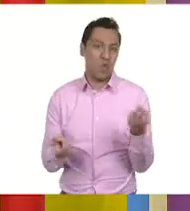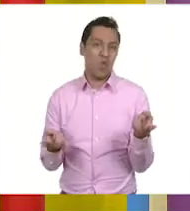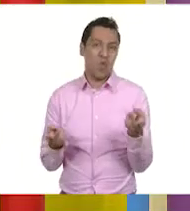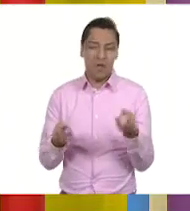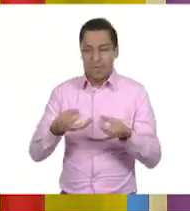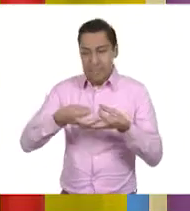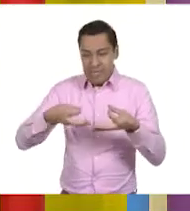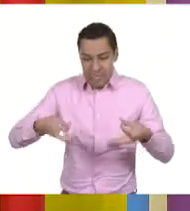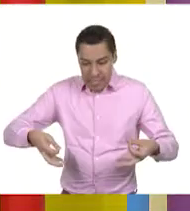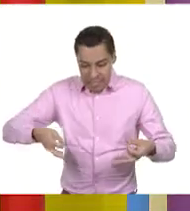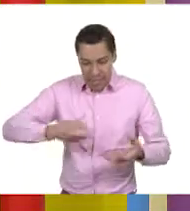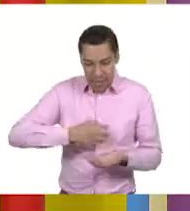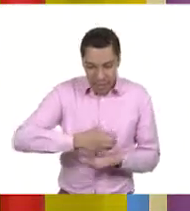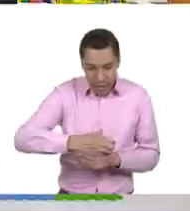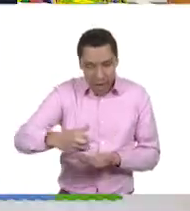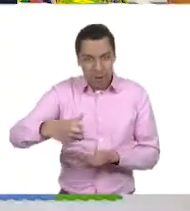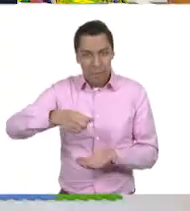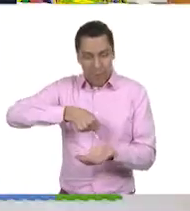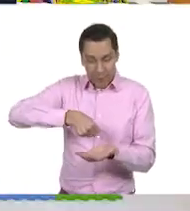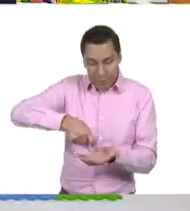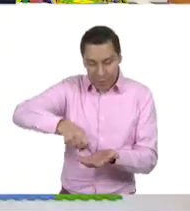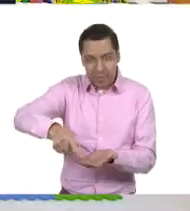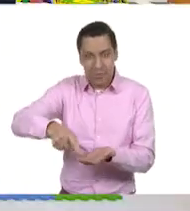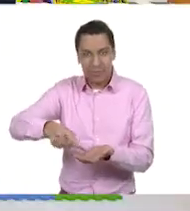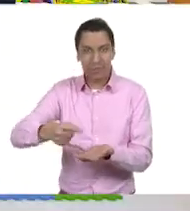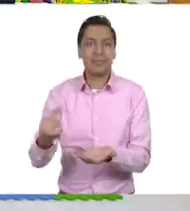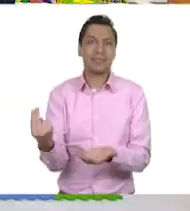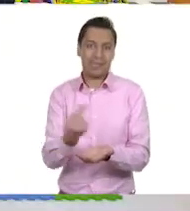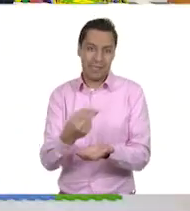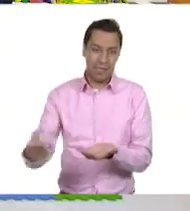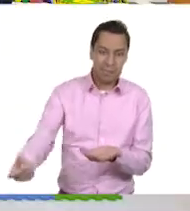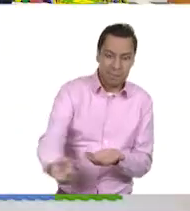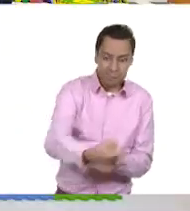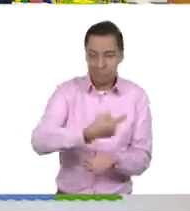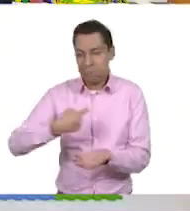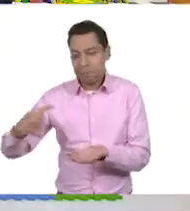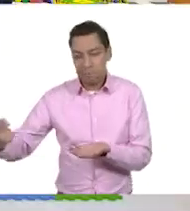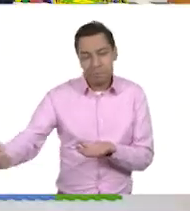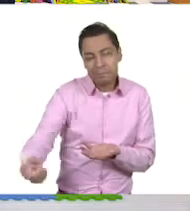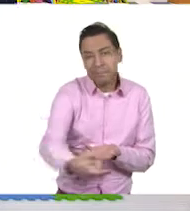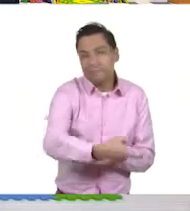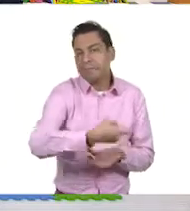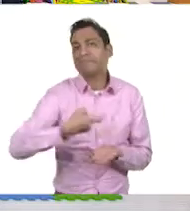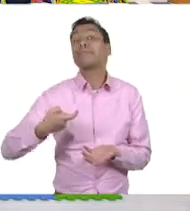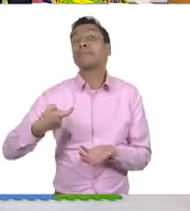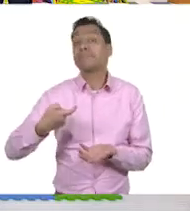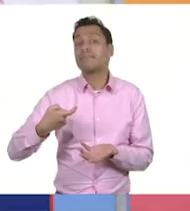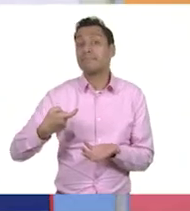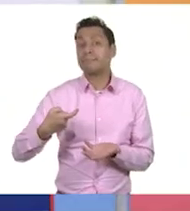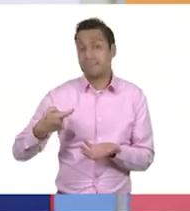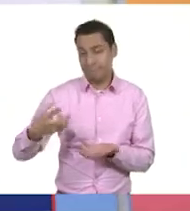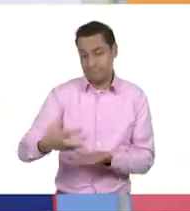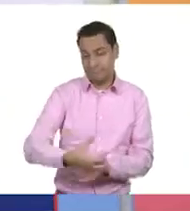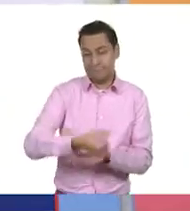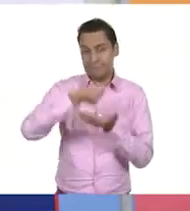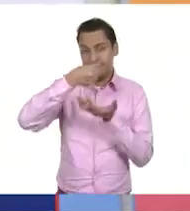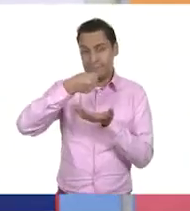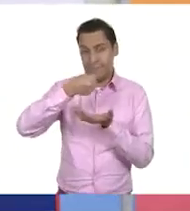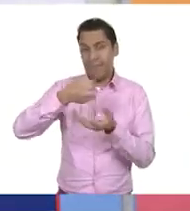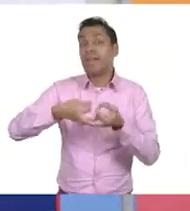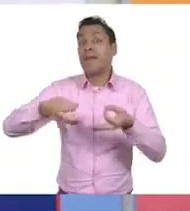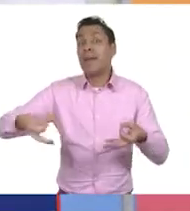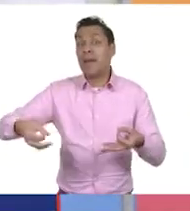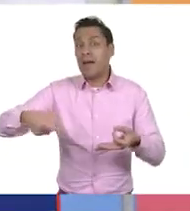tierra y que vamos, entonces, primero sembrando para después cosechar. Entonces, ¿ya ocupaste algo de la tierra?